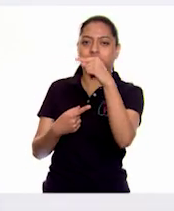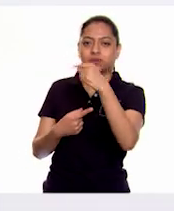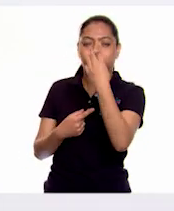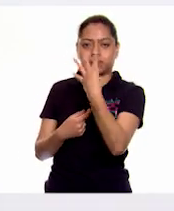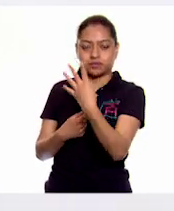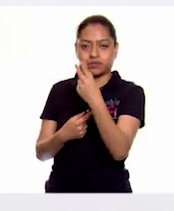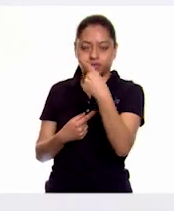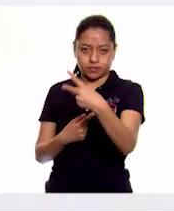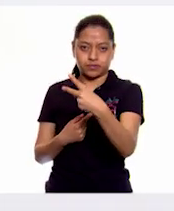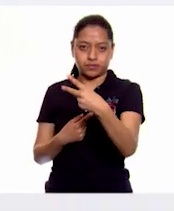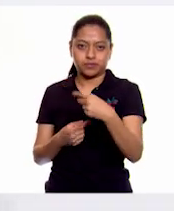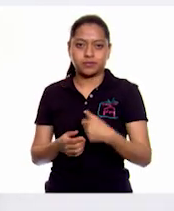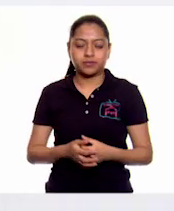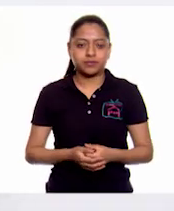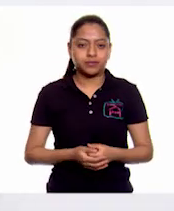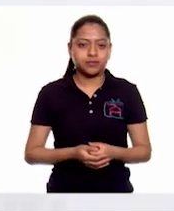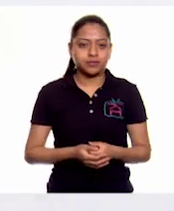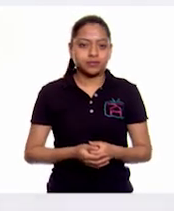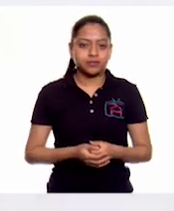medios.